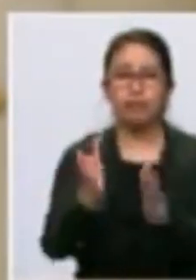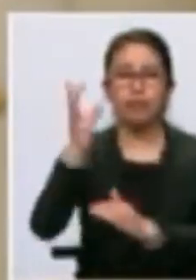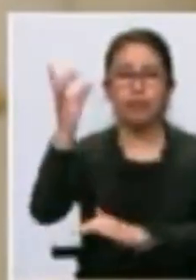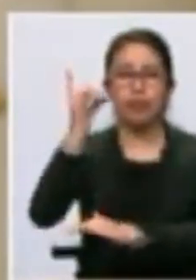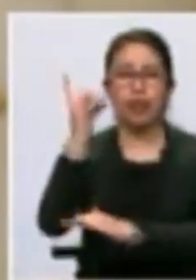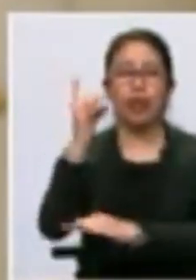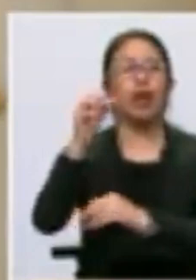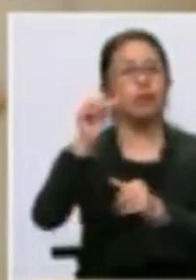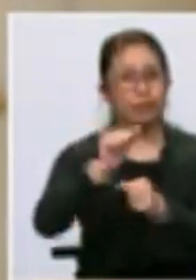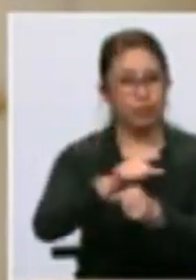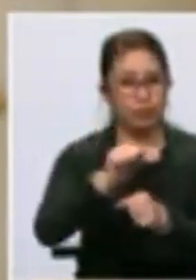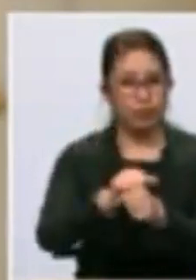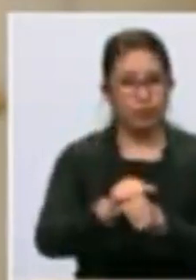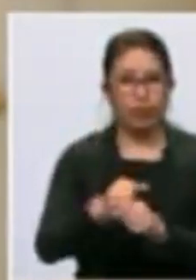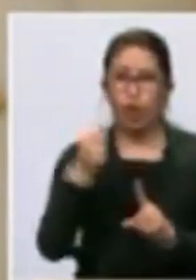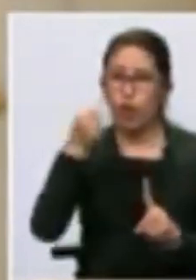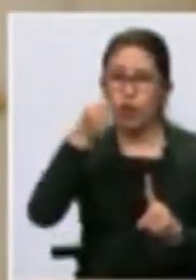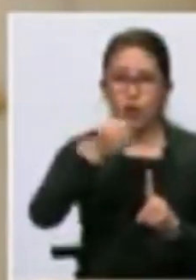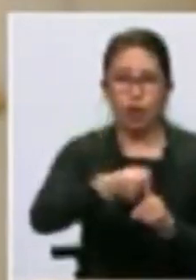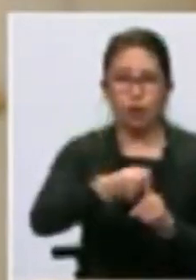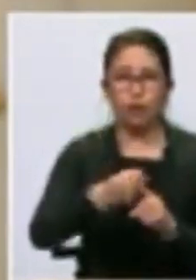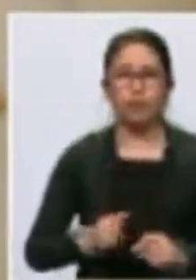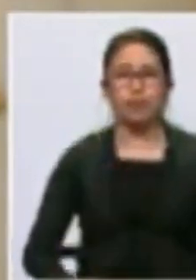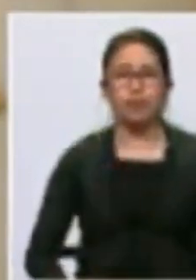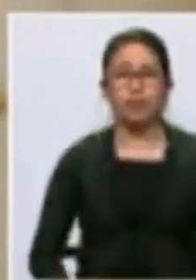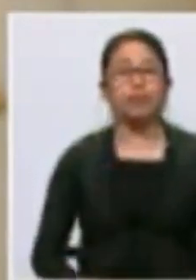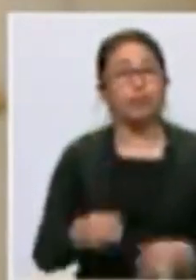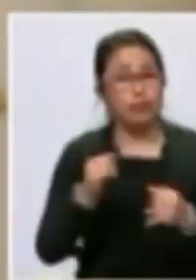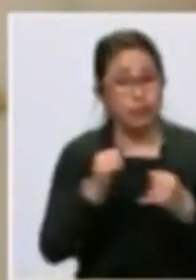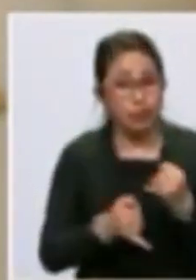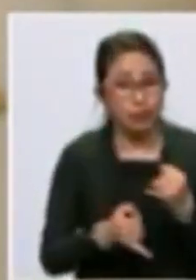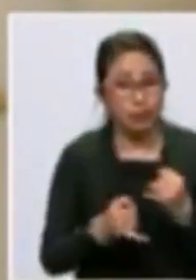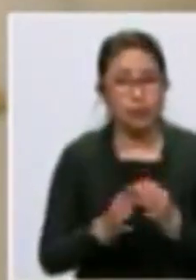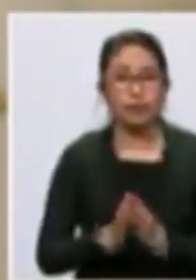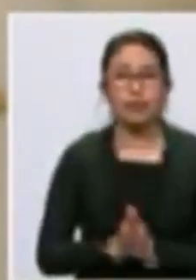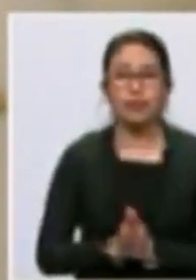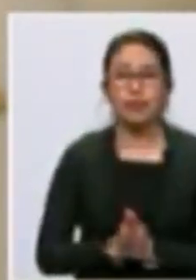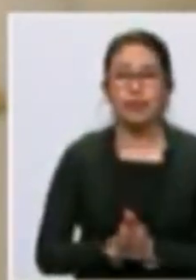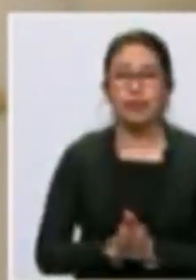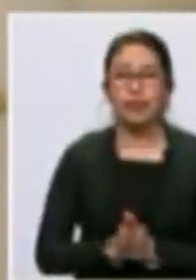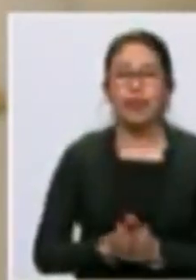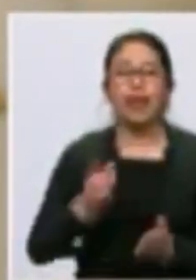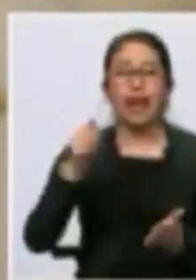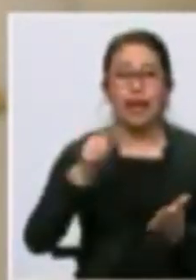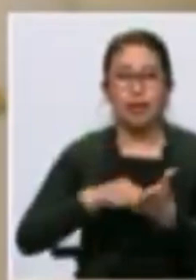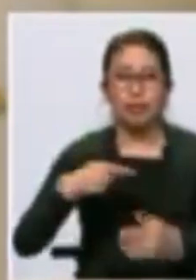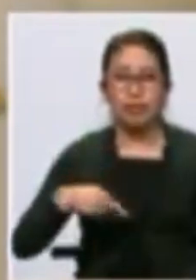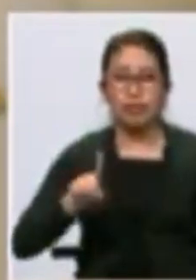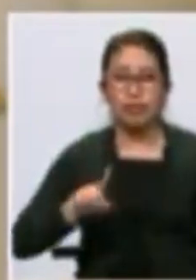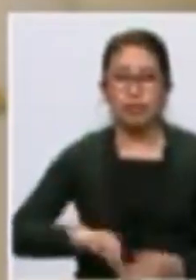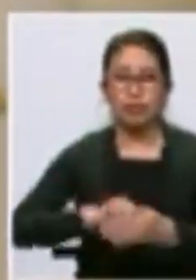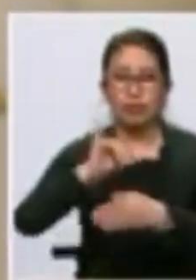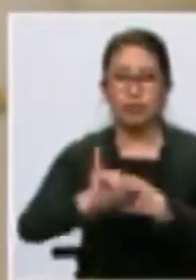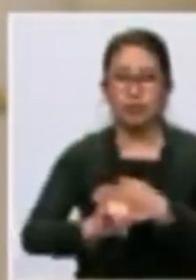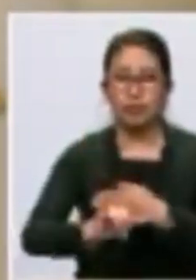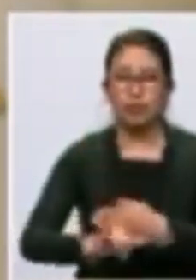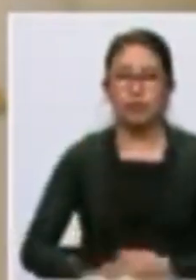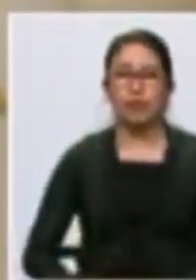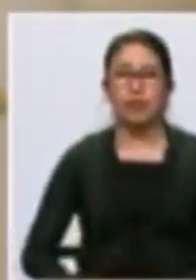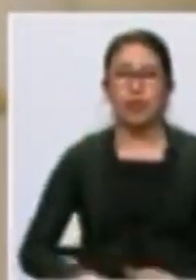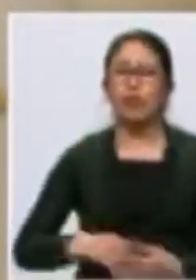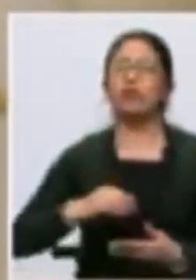con trabajo y con la lucha sindical. Finalmente, queridos compatriotas, en este primero de mayo tan